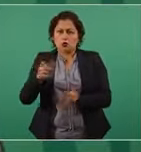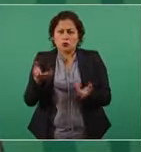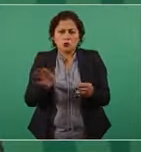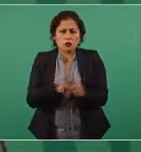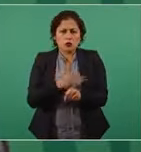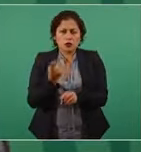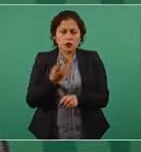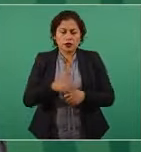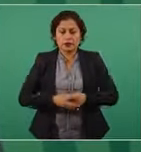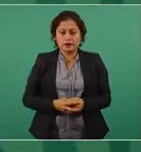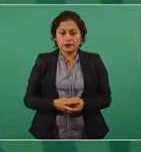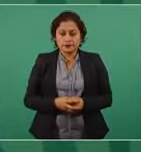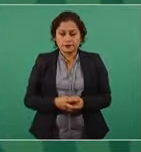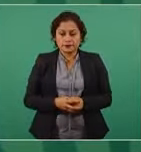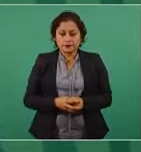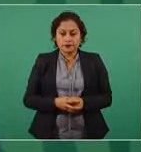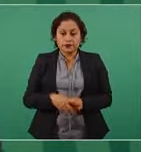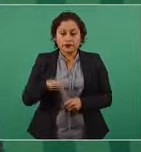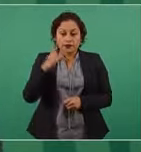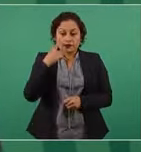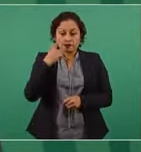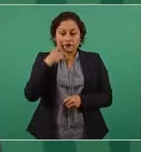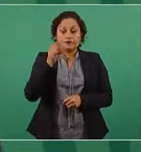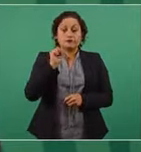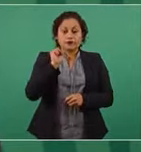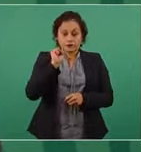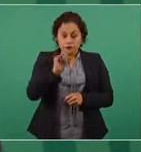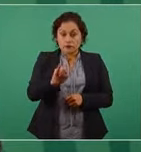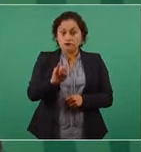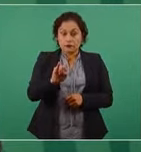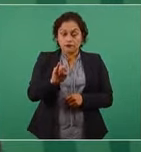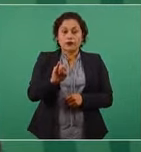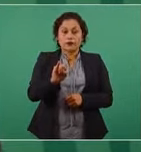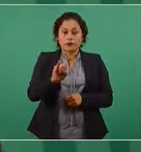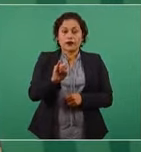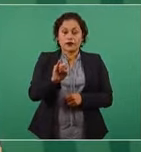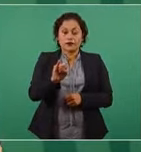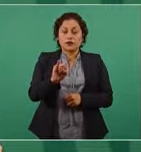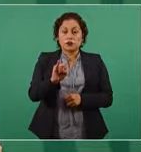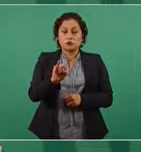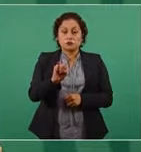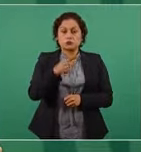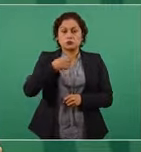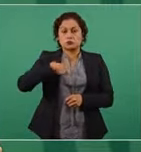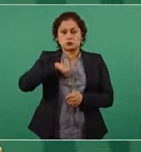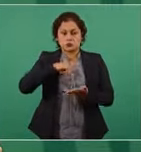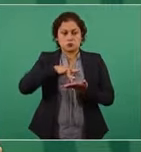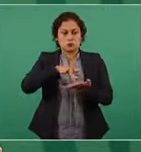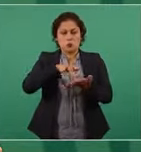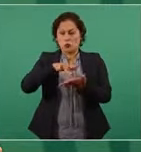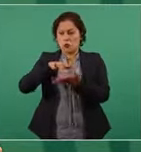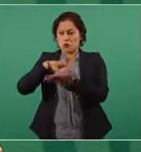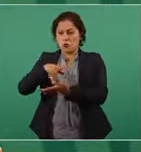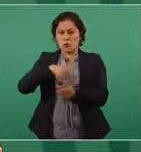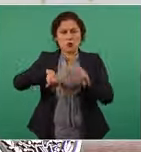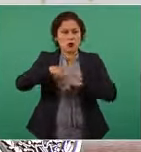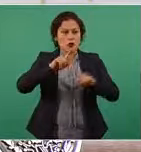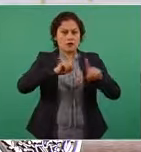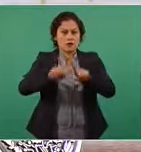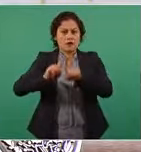apoyando a todos los participantes, a los atletas